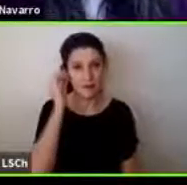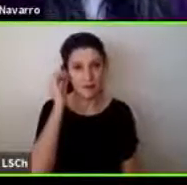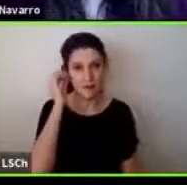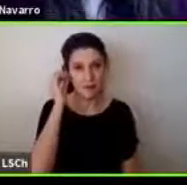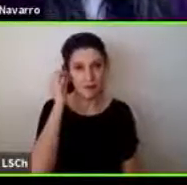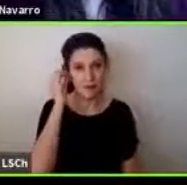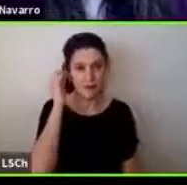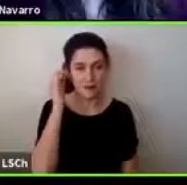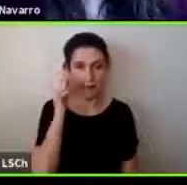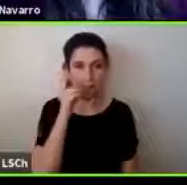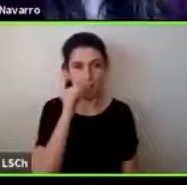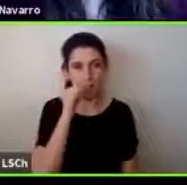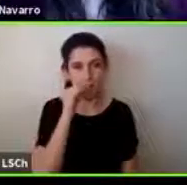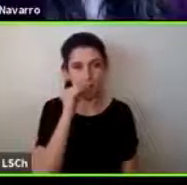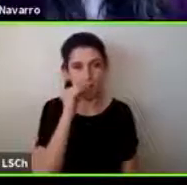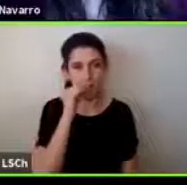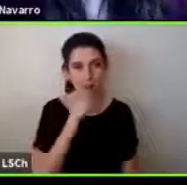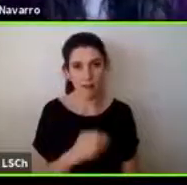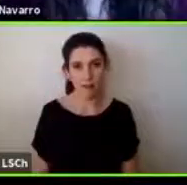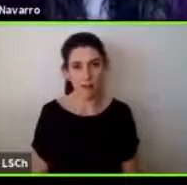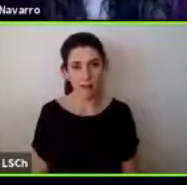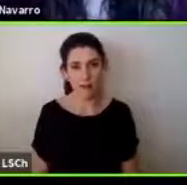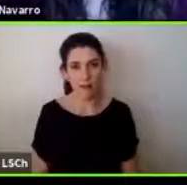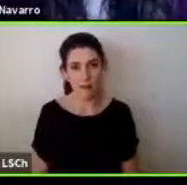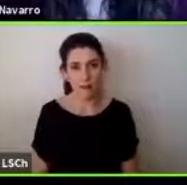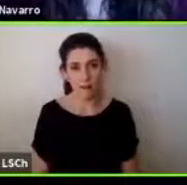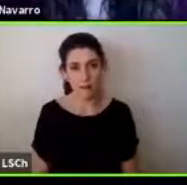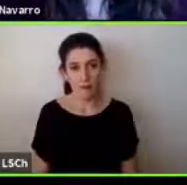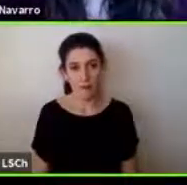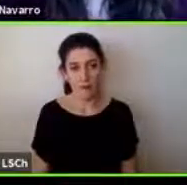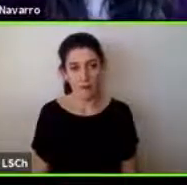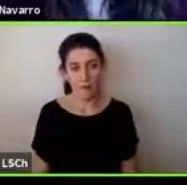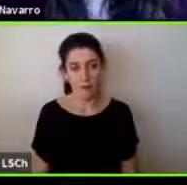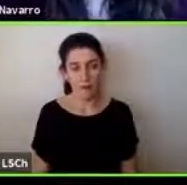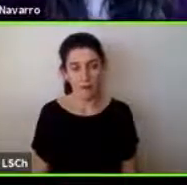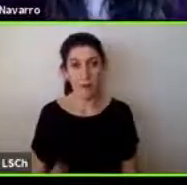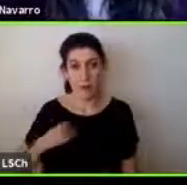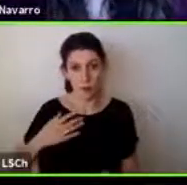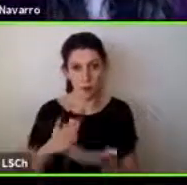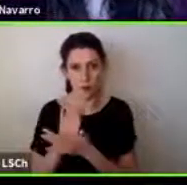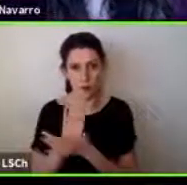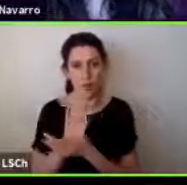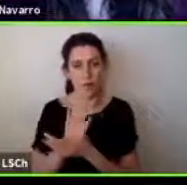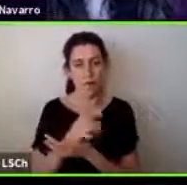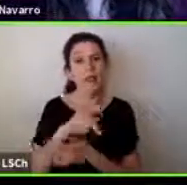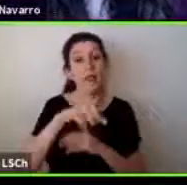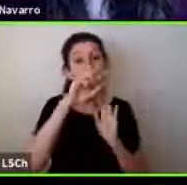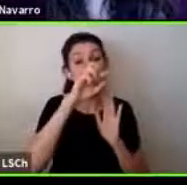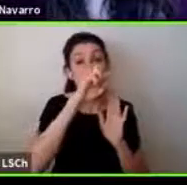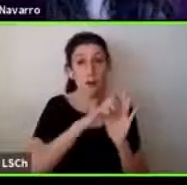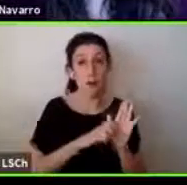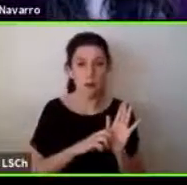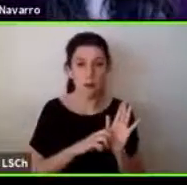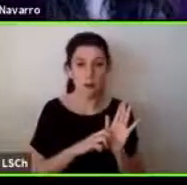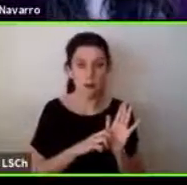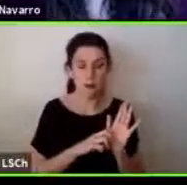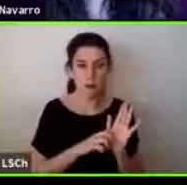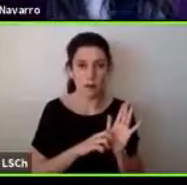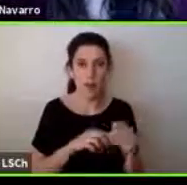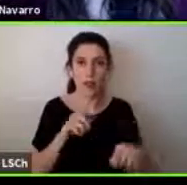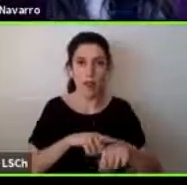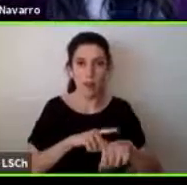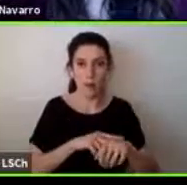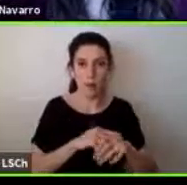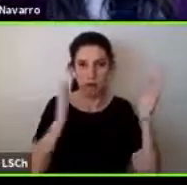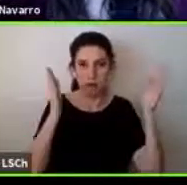parte yo si bien como les contaba Valentina este proyecto tenía un tiempo limitado